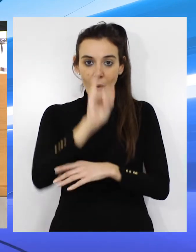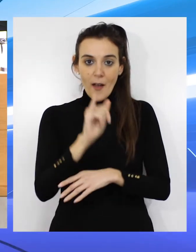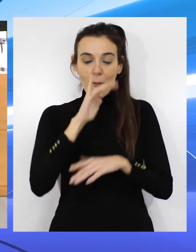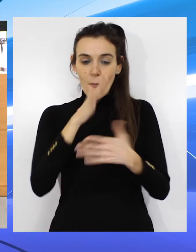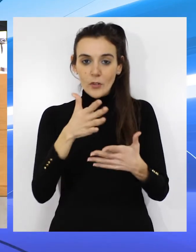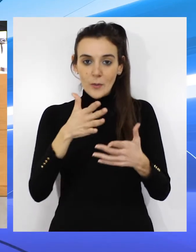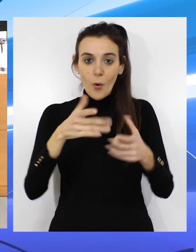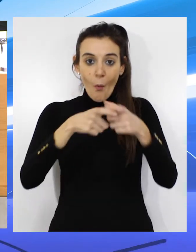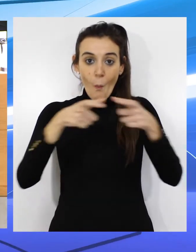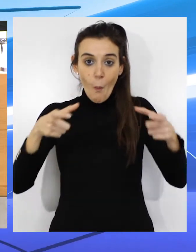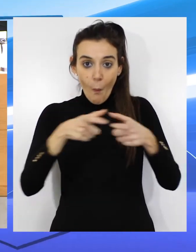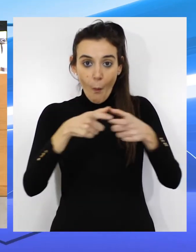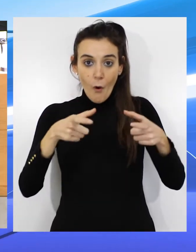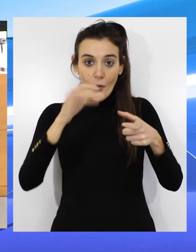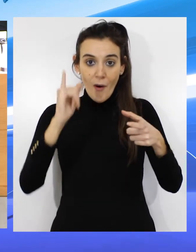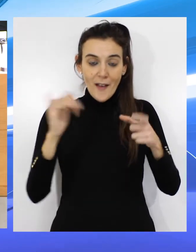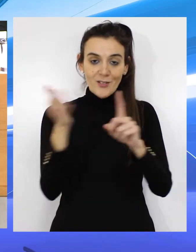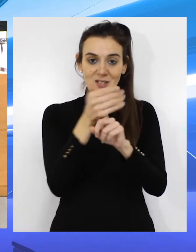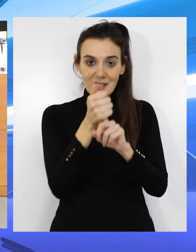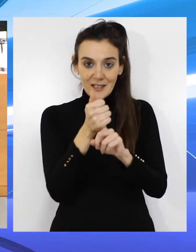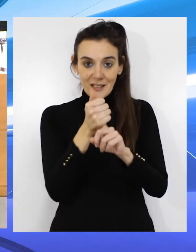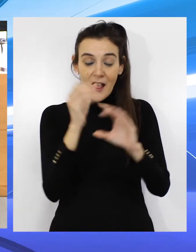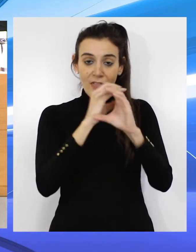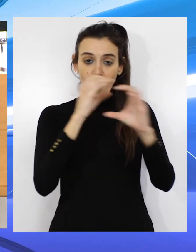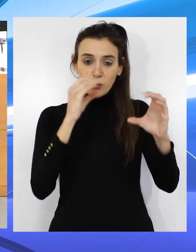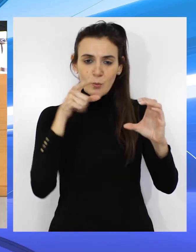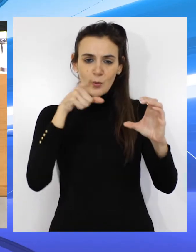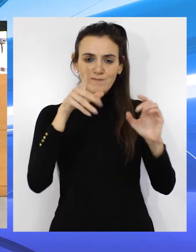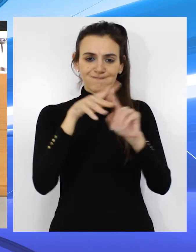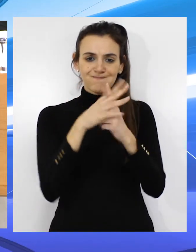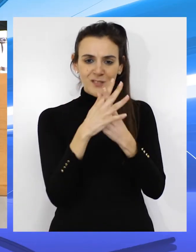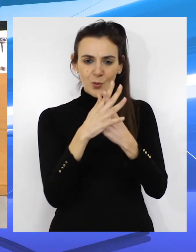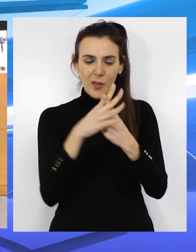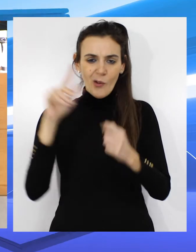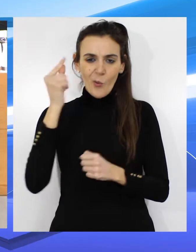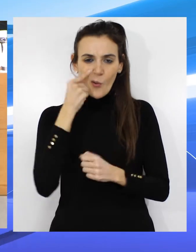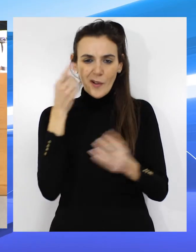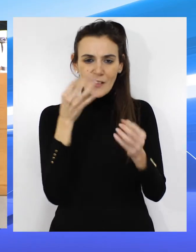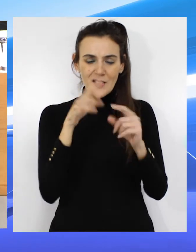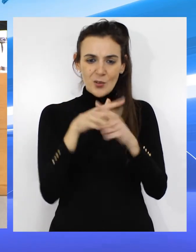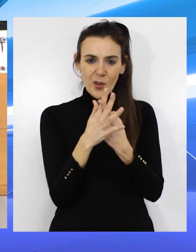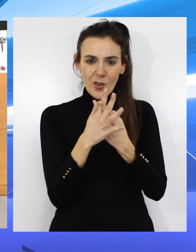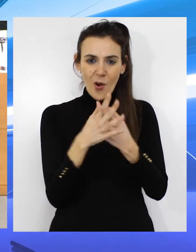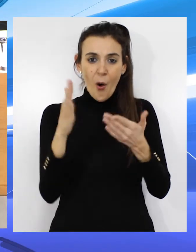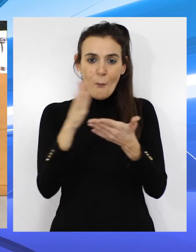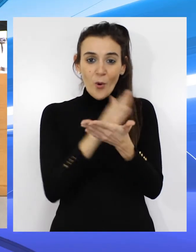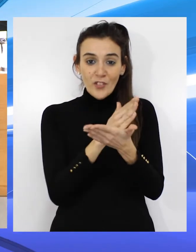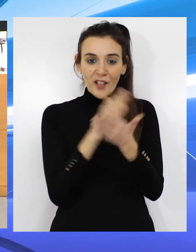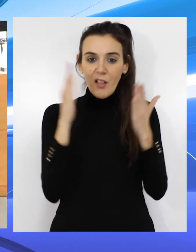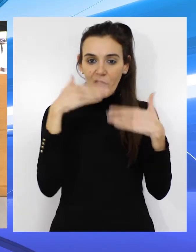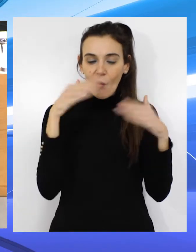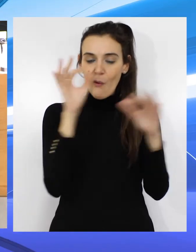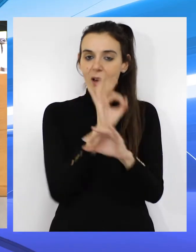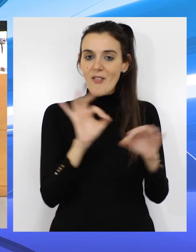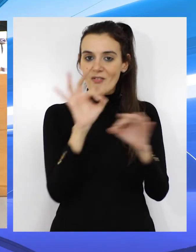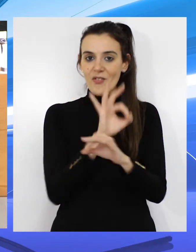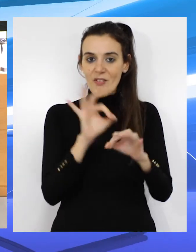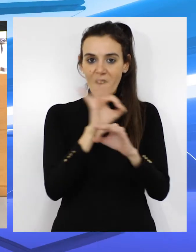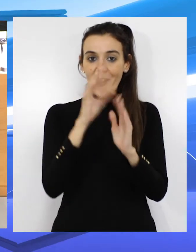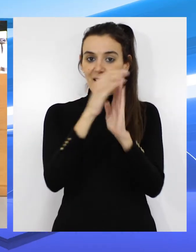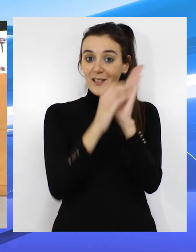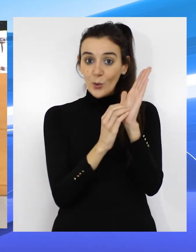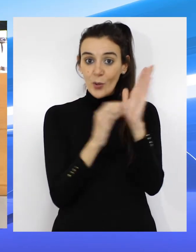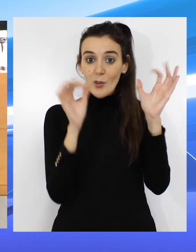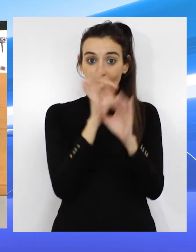acude para sacarse su bono del autobús, pues se encuentra con que no existe ningún tipo de bonificación, ningún